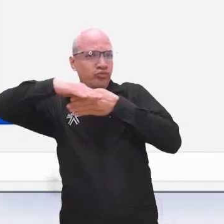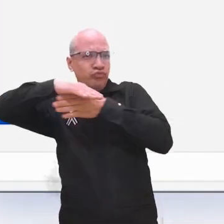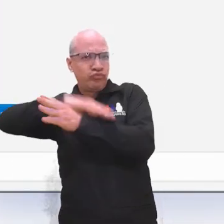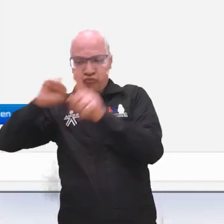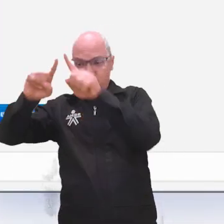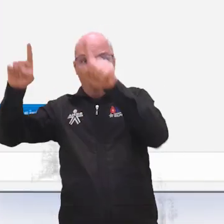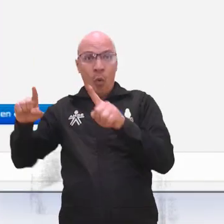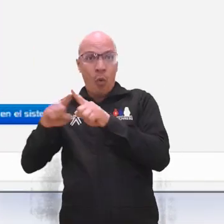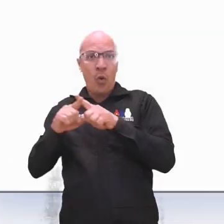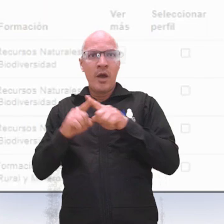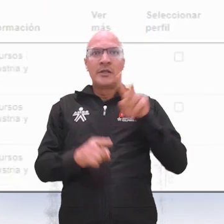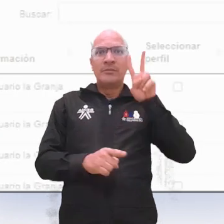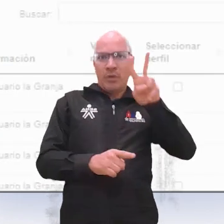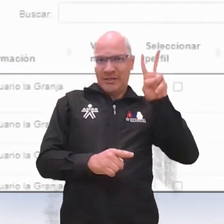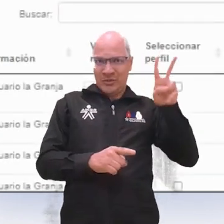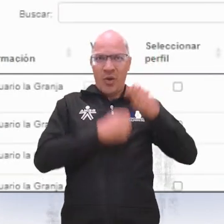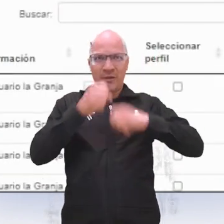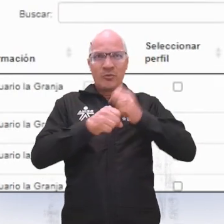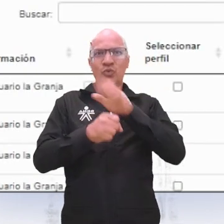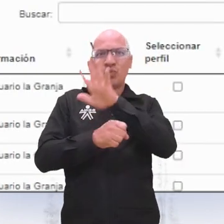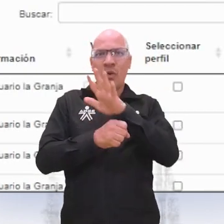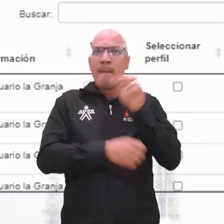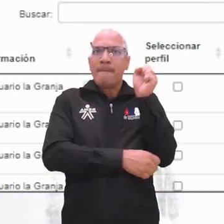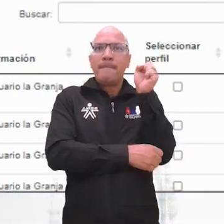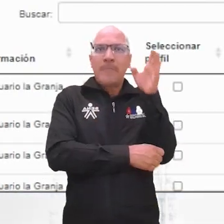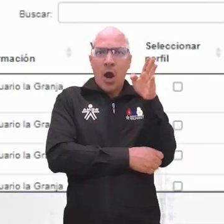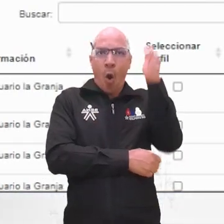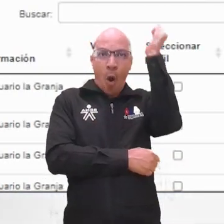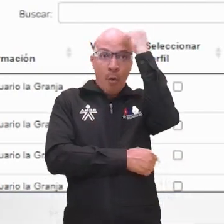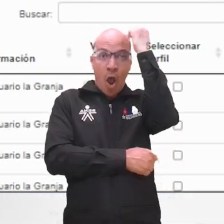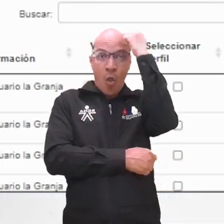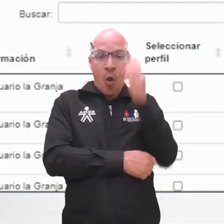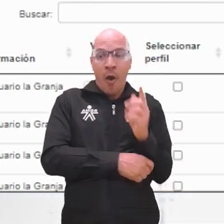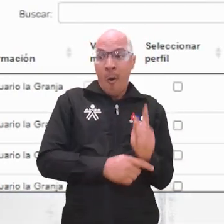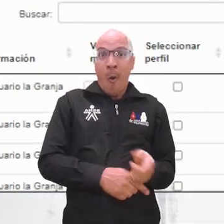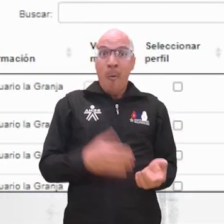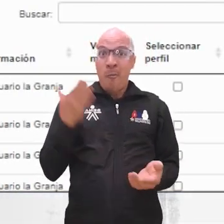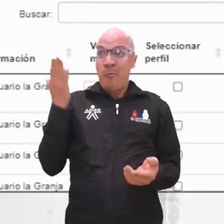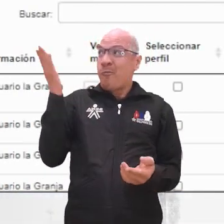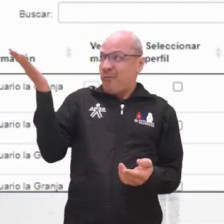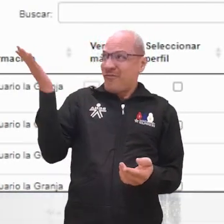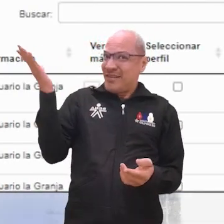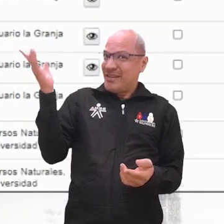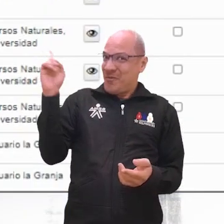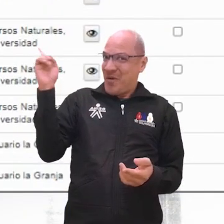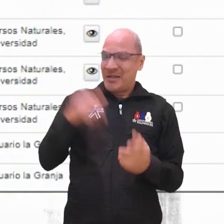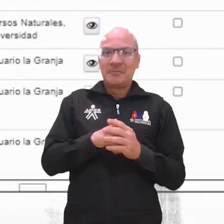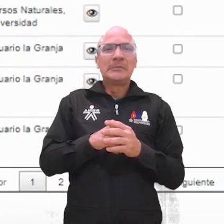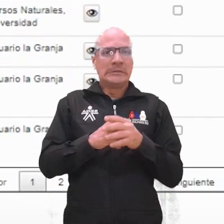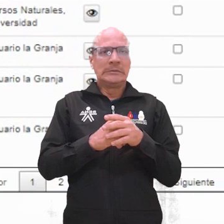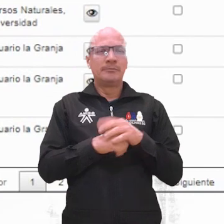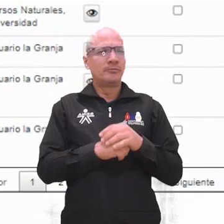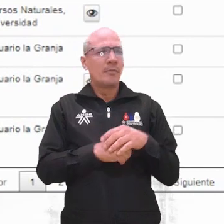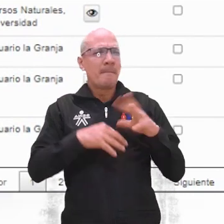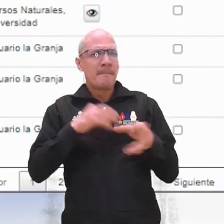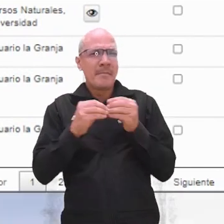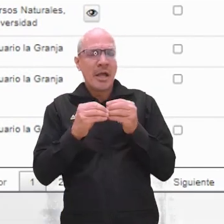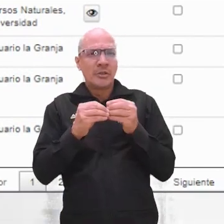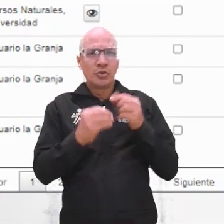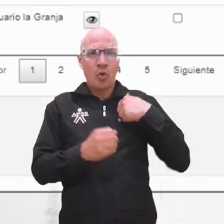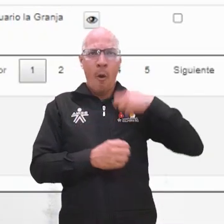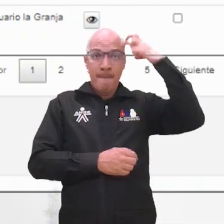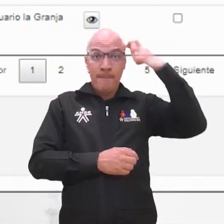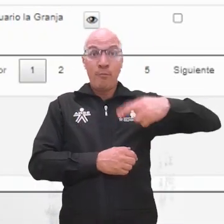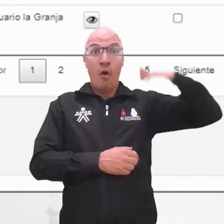Ingresa al módulo de Banco de Instructores SENA 2022, el cual se encuentra ubicado en el menú superior izquierdo del panel de tu